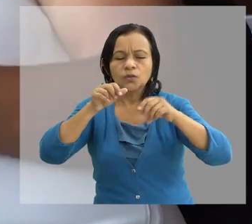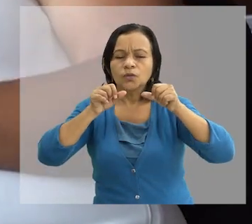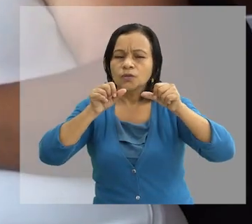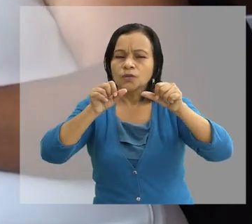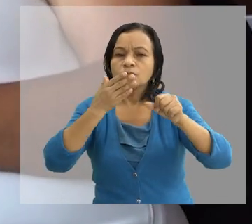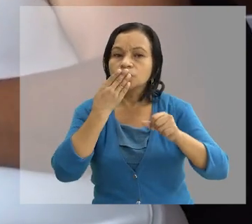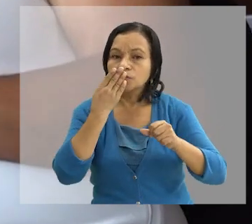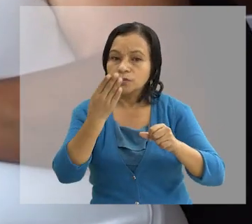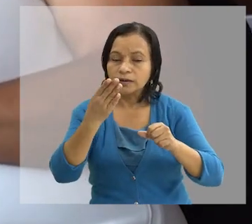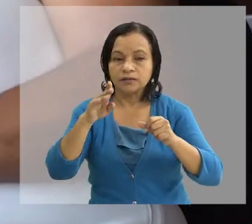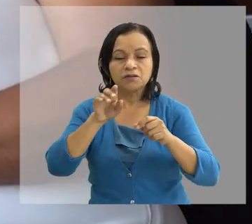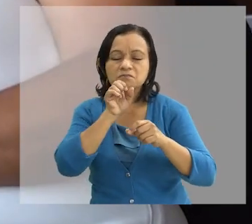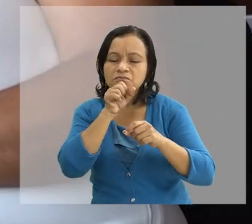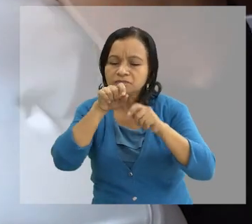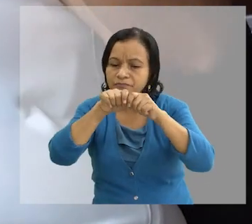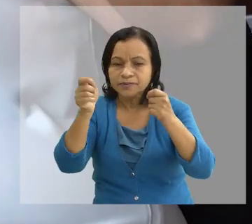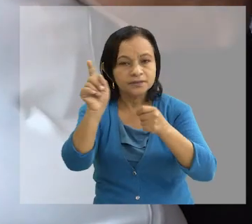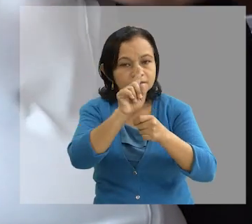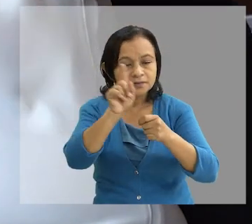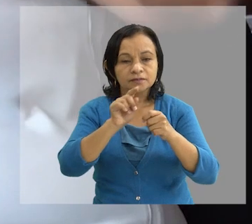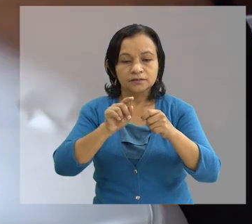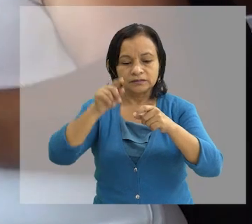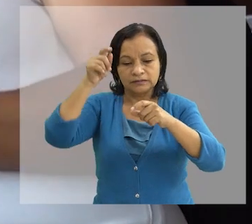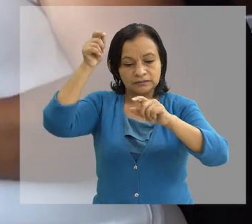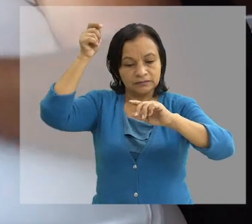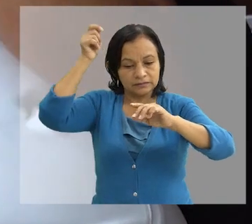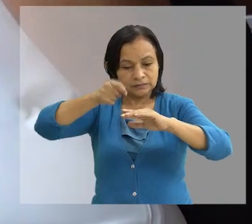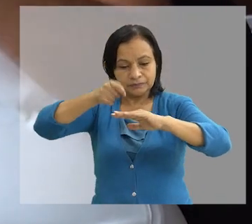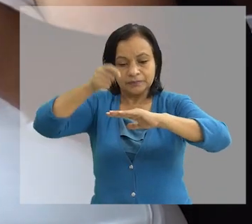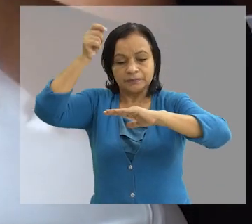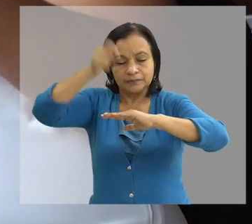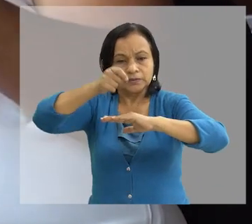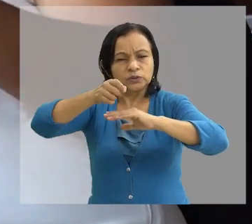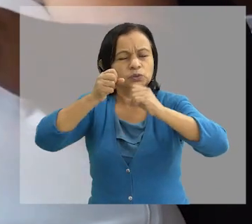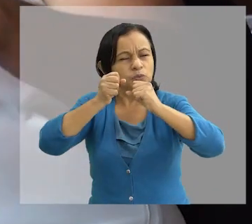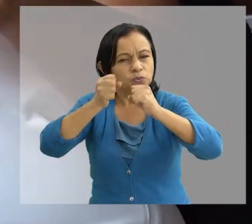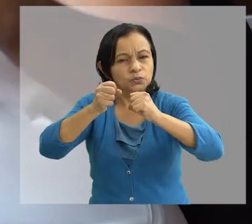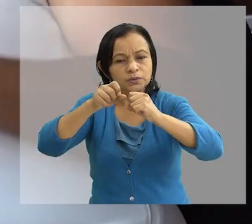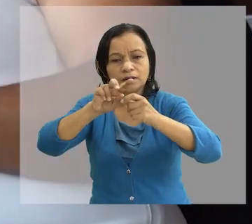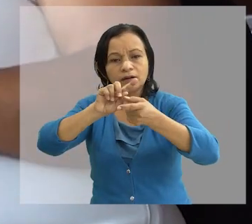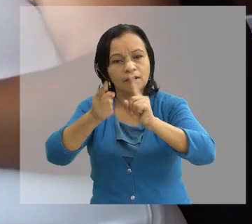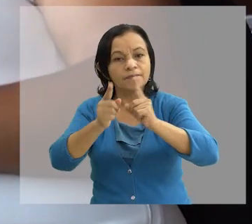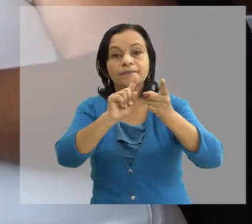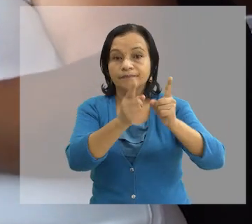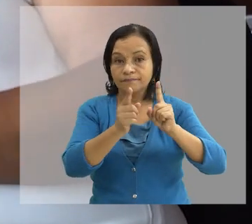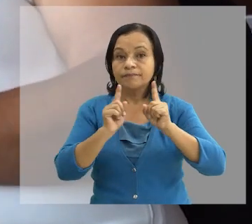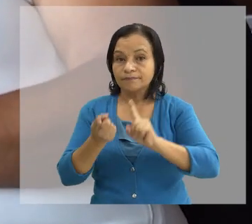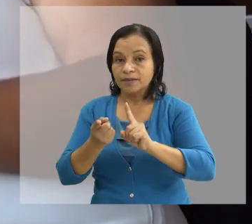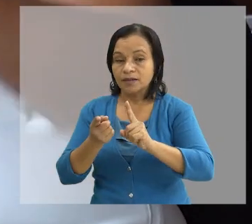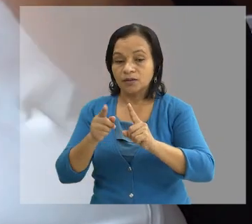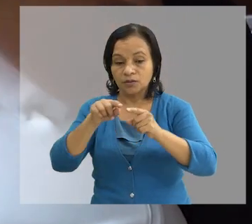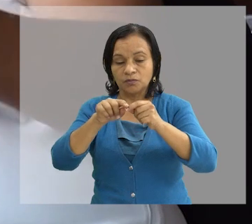poco más Y pernos con los que clavan el techo Puedan ser cambiados periódicamente